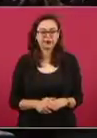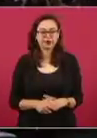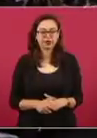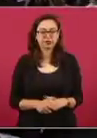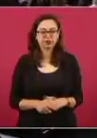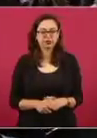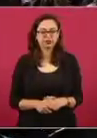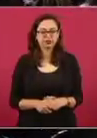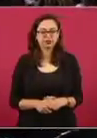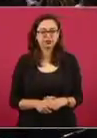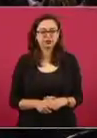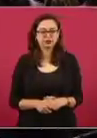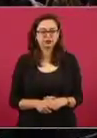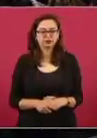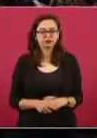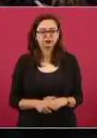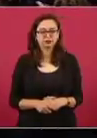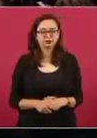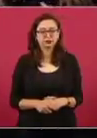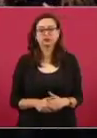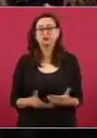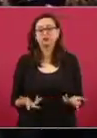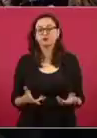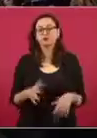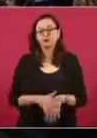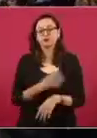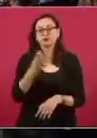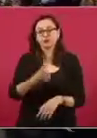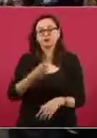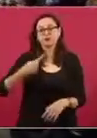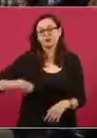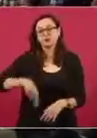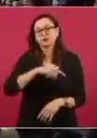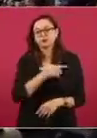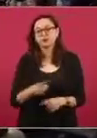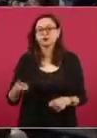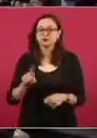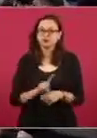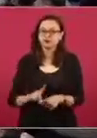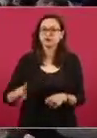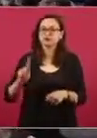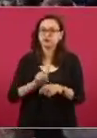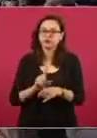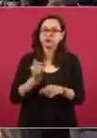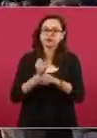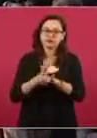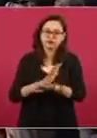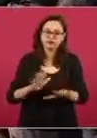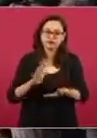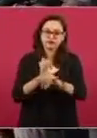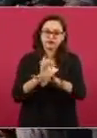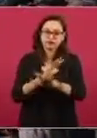Por eso es que tenemos que estar informando constantemente.